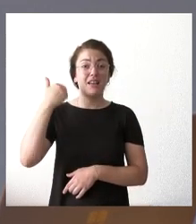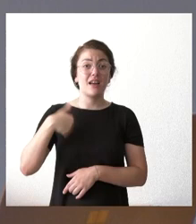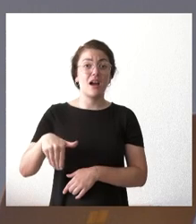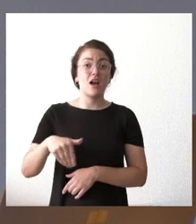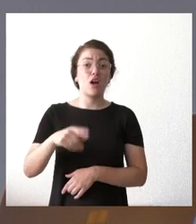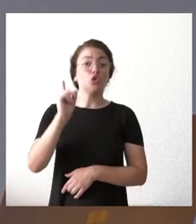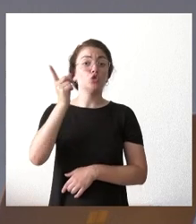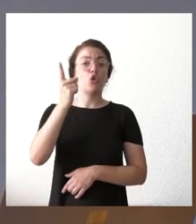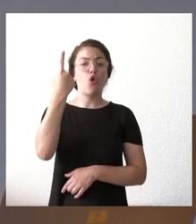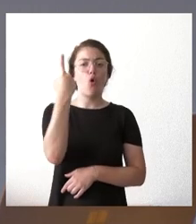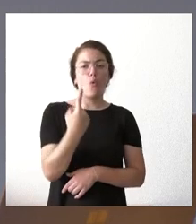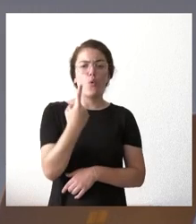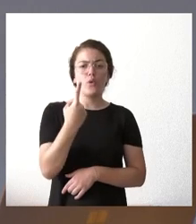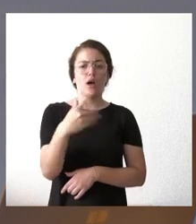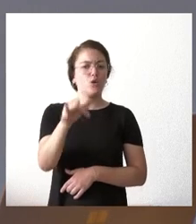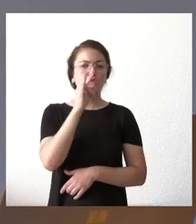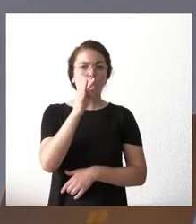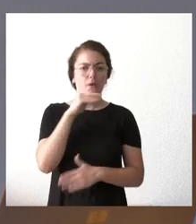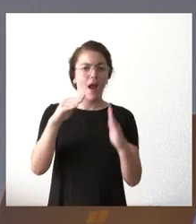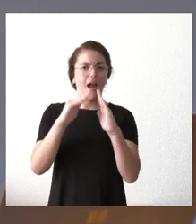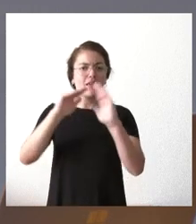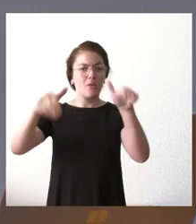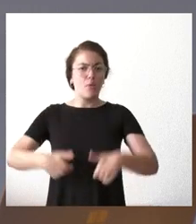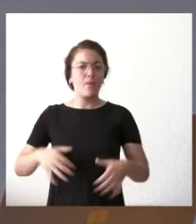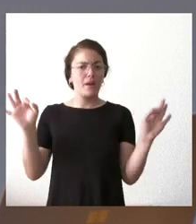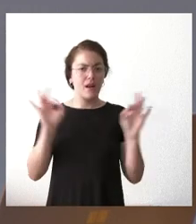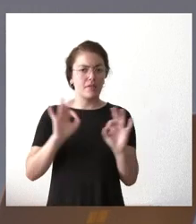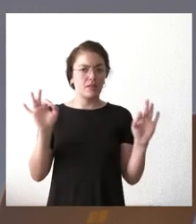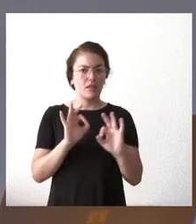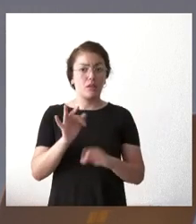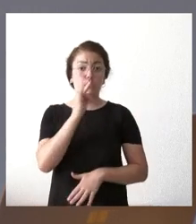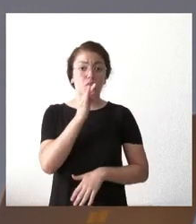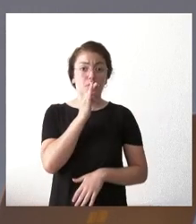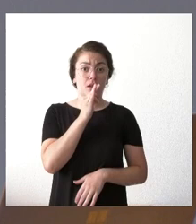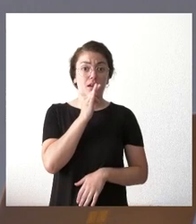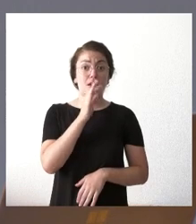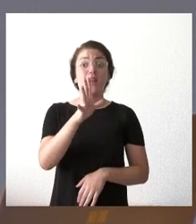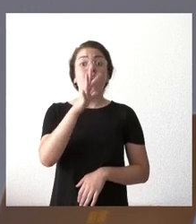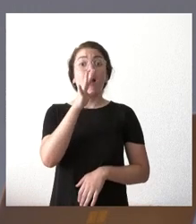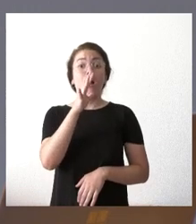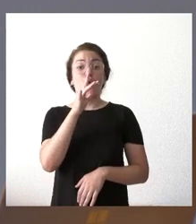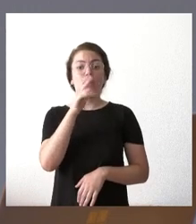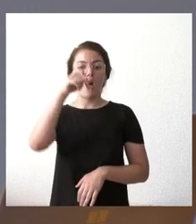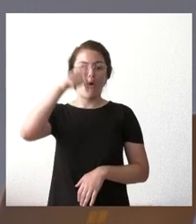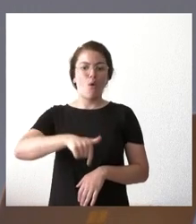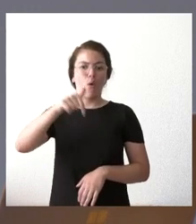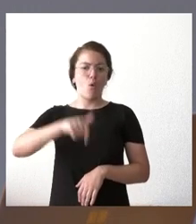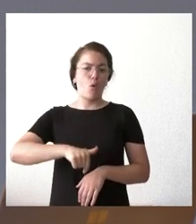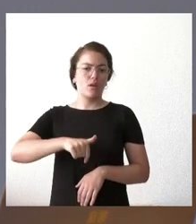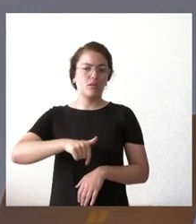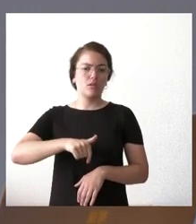una localidad no realojada nuevamente, los ciudadanos, y otra que va a ser a lo largo del día de hoy.